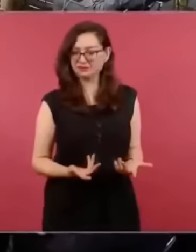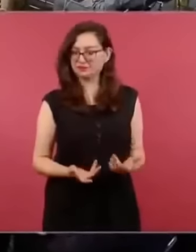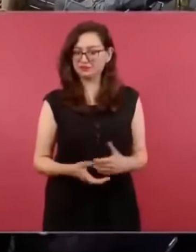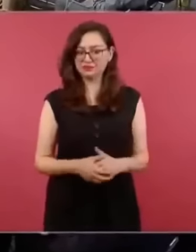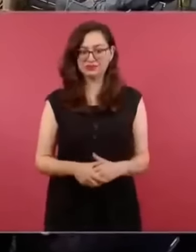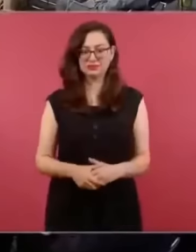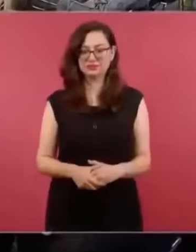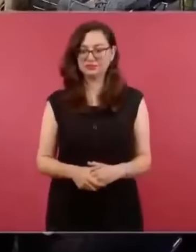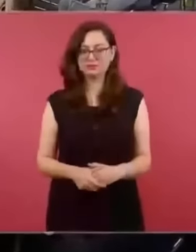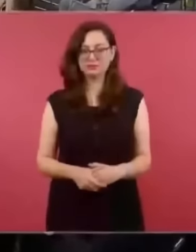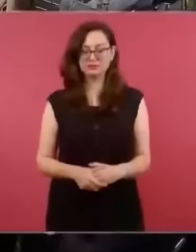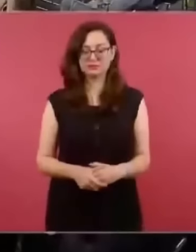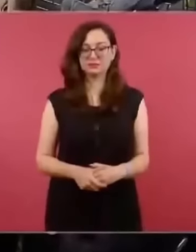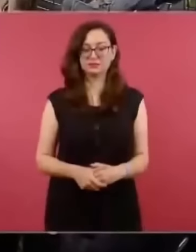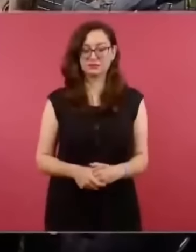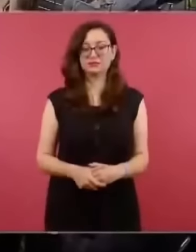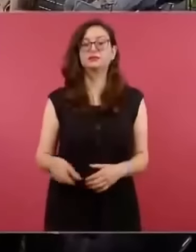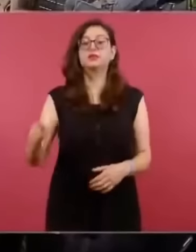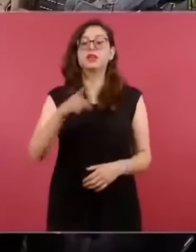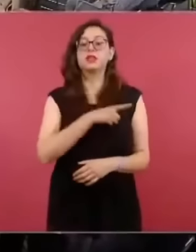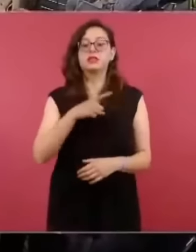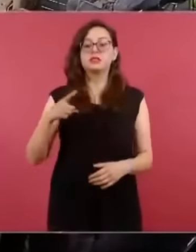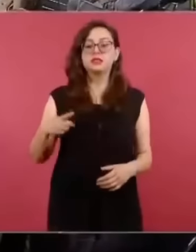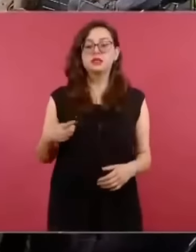pues tiene que haber un fundamento legal